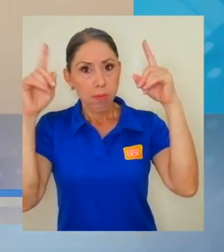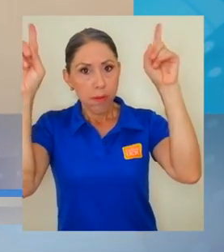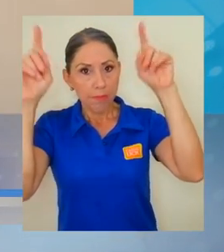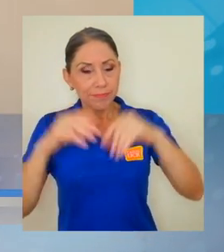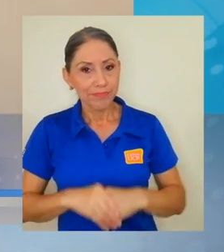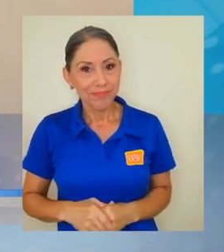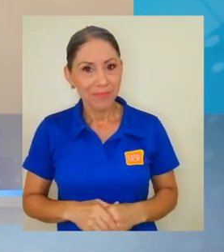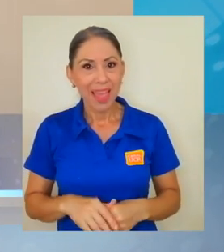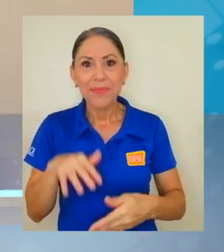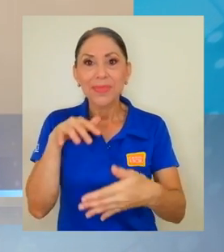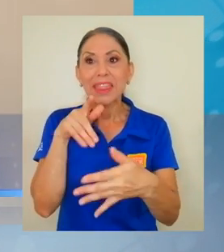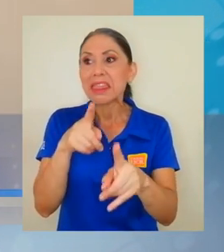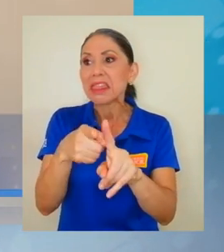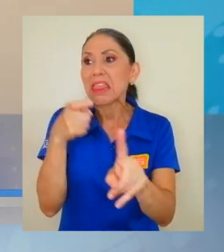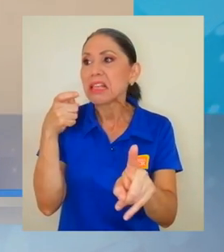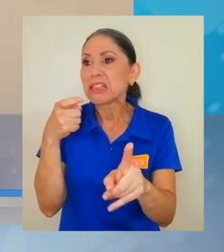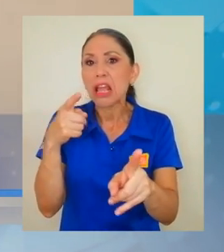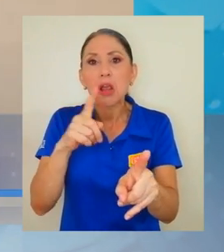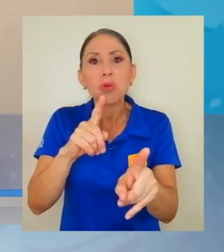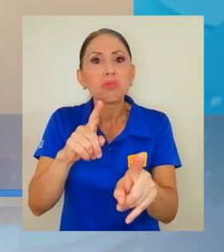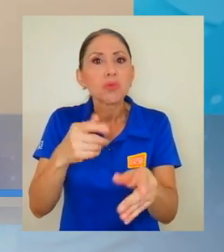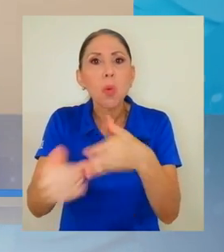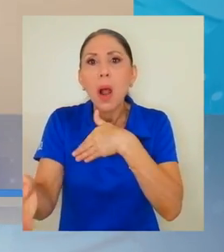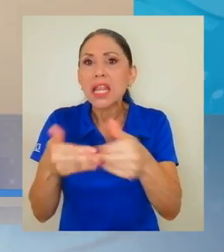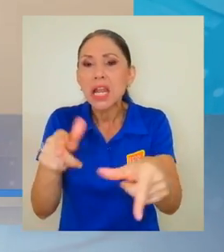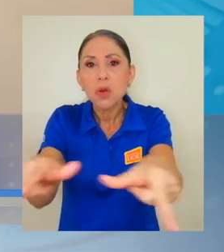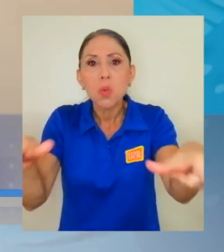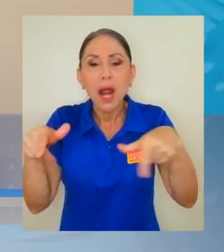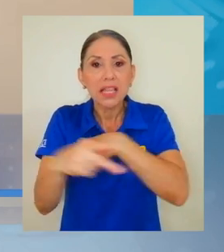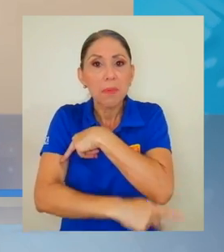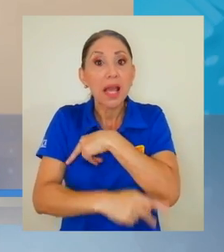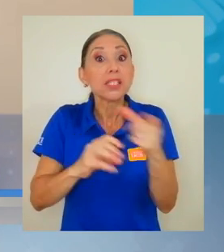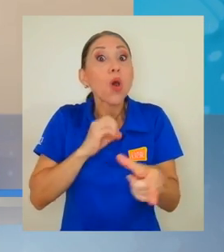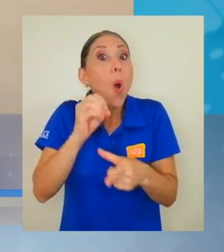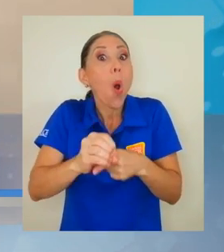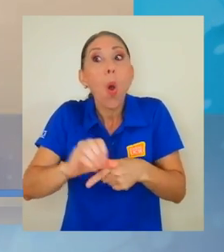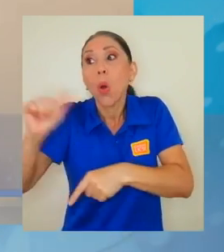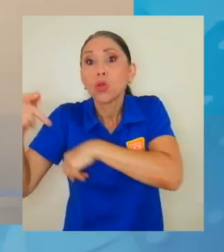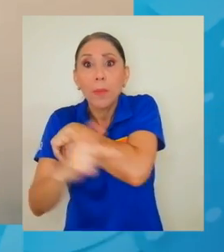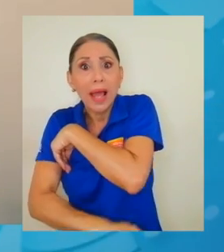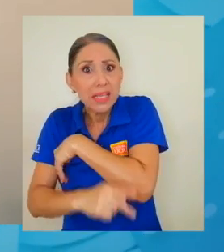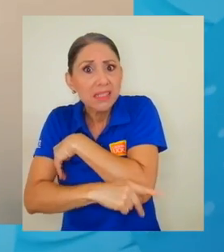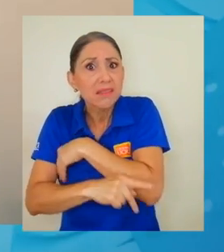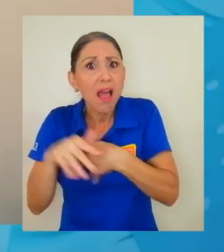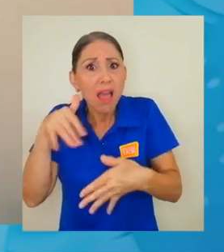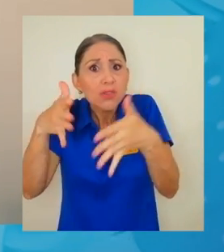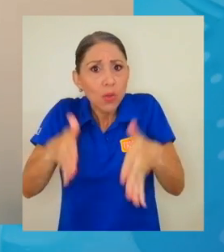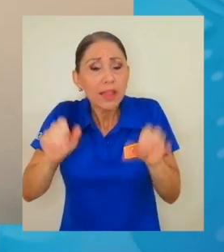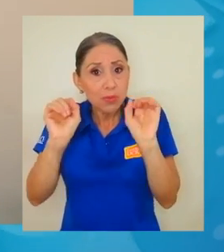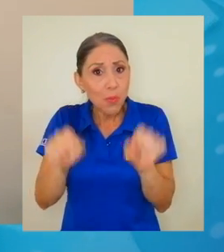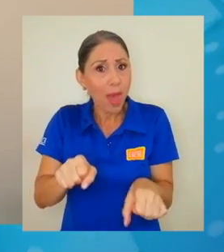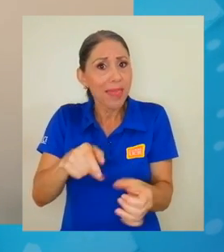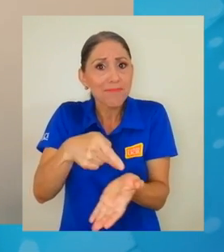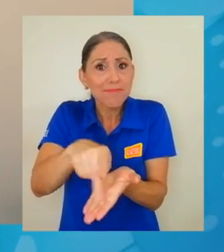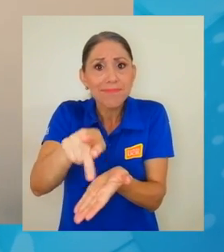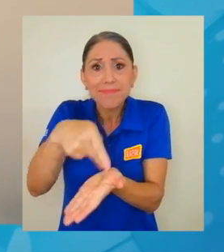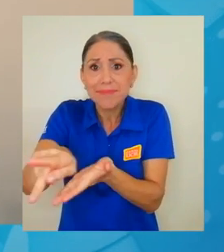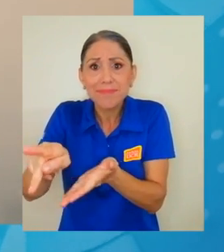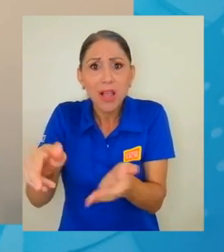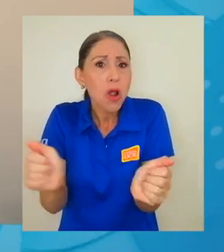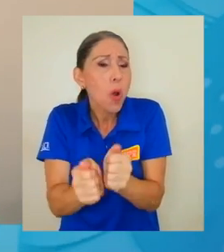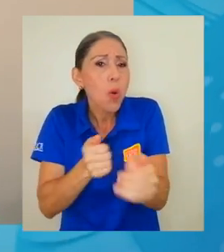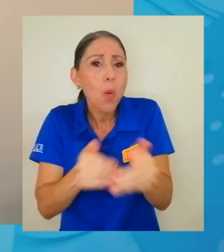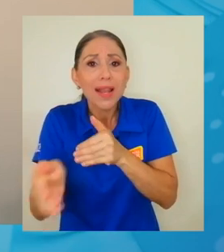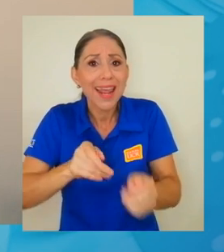Los estudiantes fácilmente de cualquier parte del país o fuera del país pueden cancelar, pueden entrar, como les decía, con cualquier